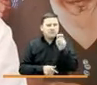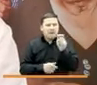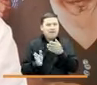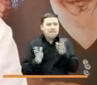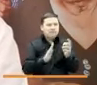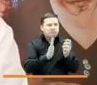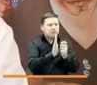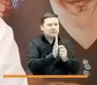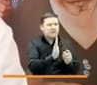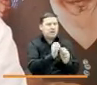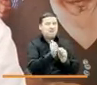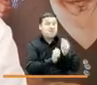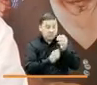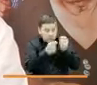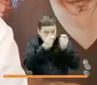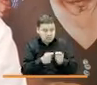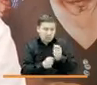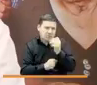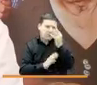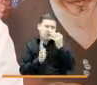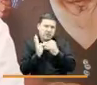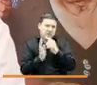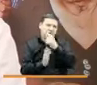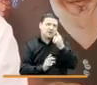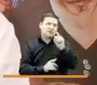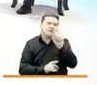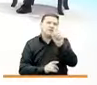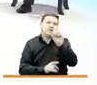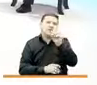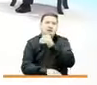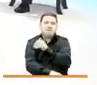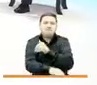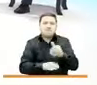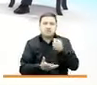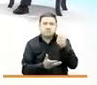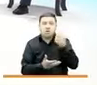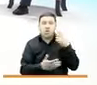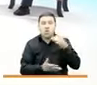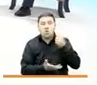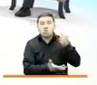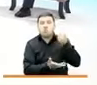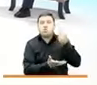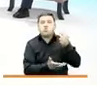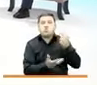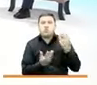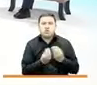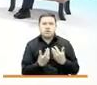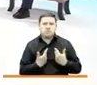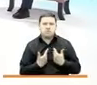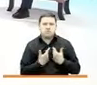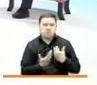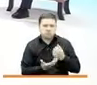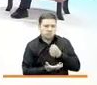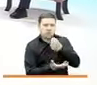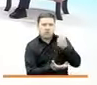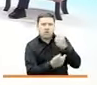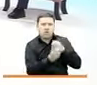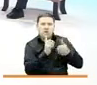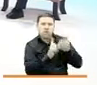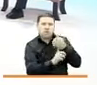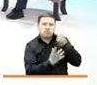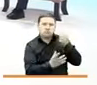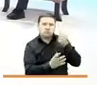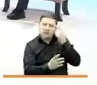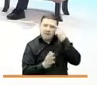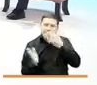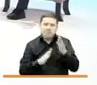superó los 3 mil 160 millones eso fue la inversión que la unidad de víctimas logró para este